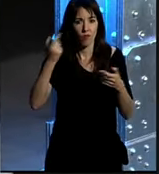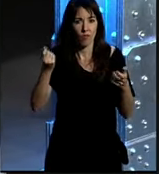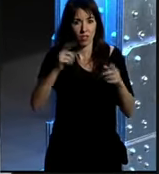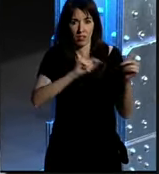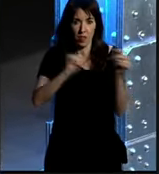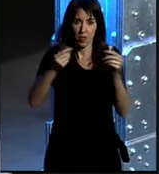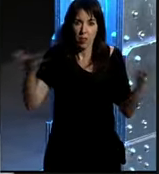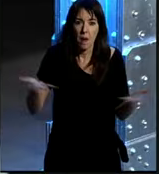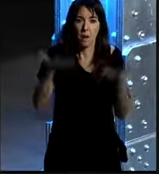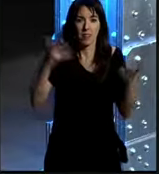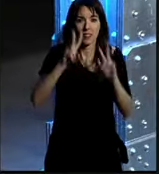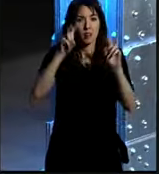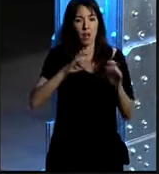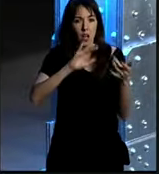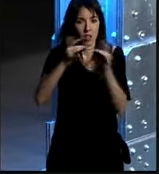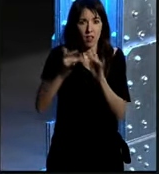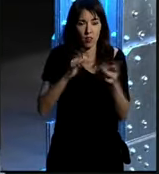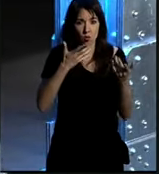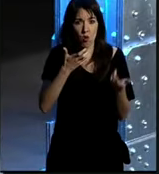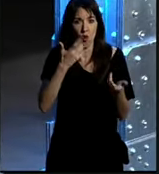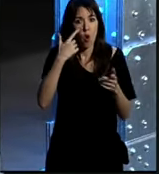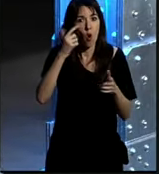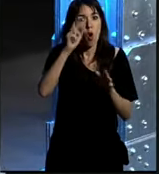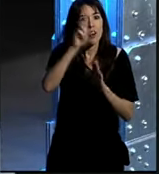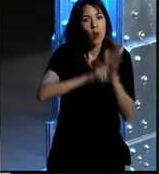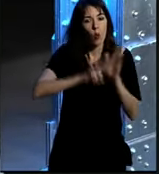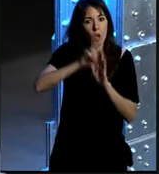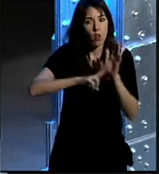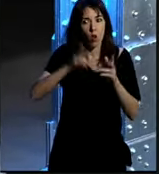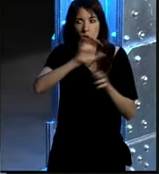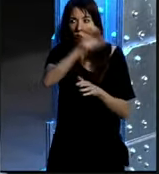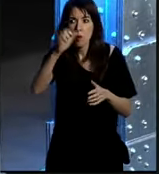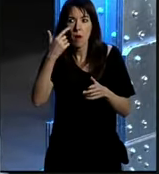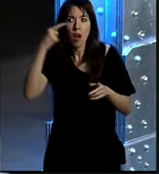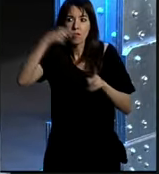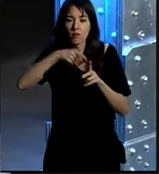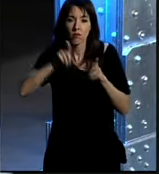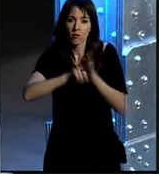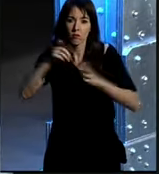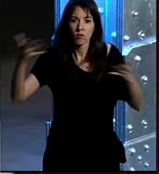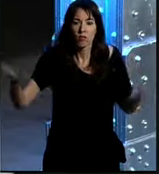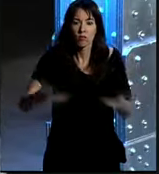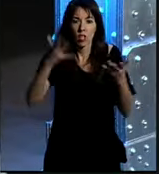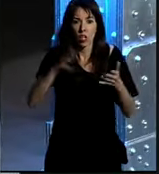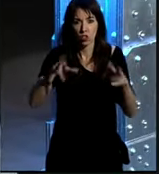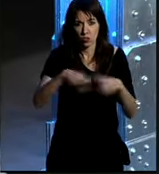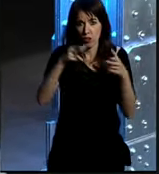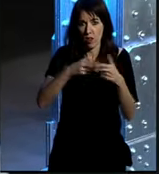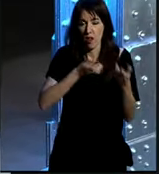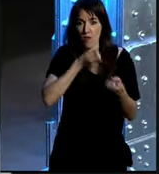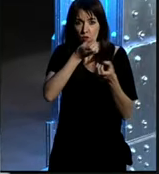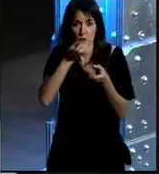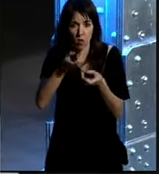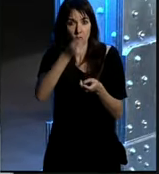ese debate especialmente de la regulación de que regulación tiene Europa para fomentar el crecimiento de la sociedad de la información y que regulación hay